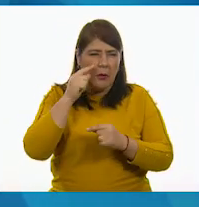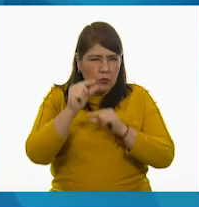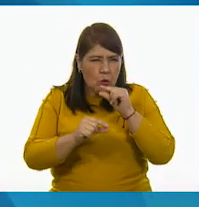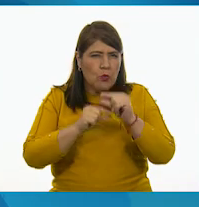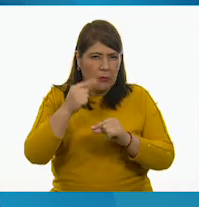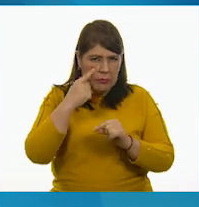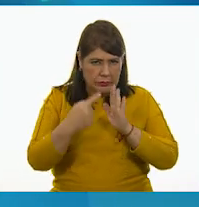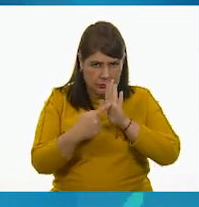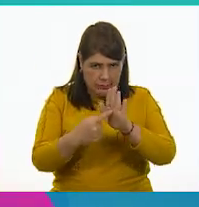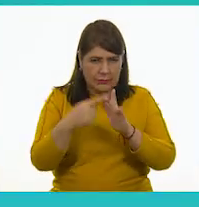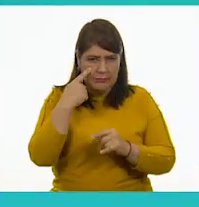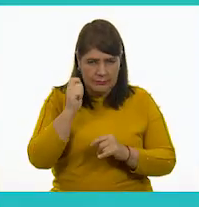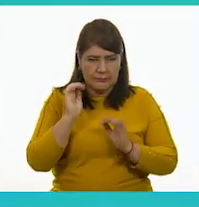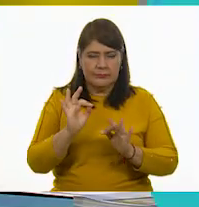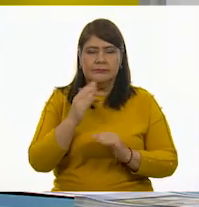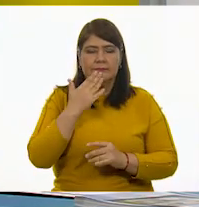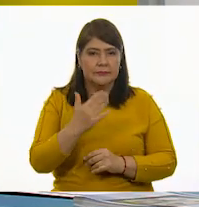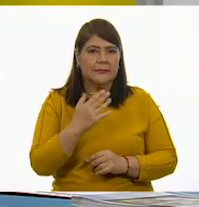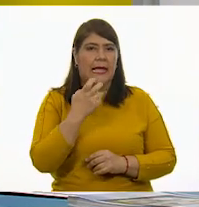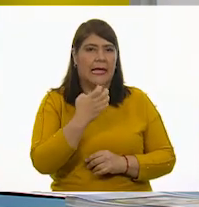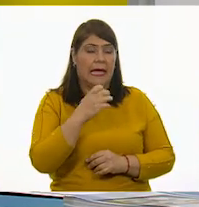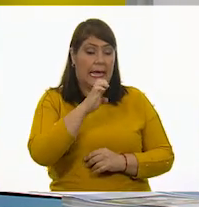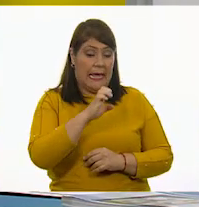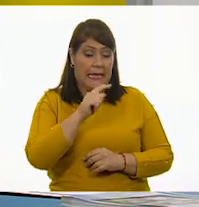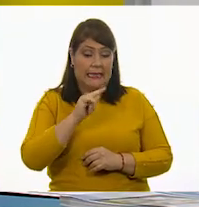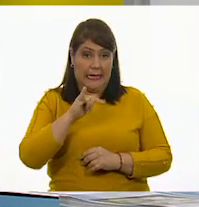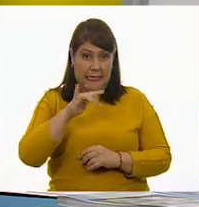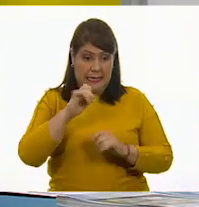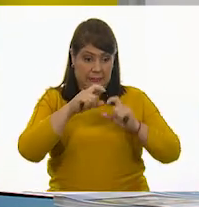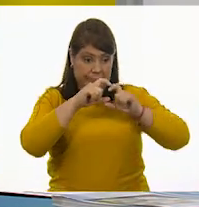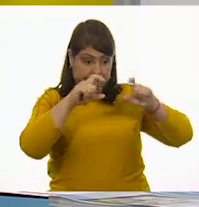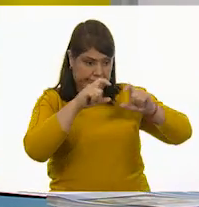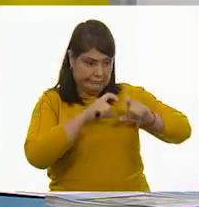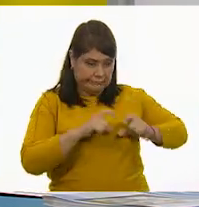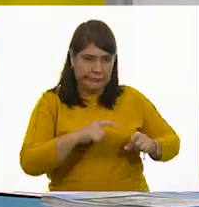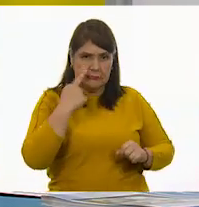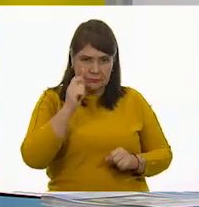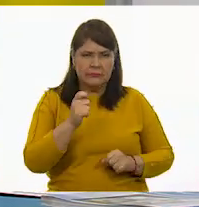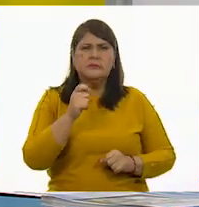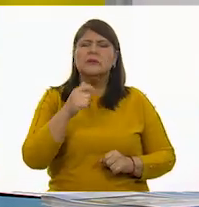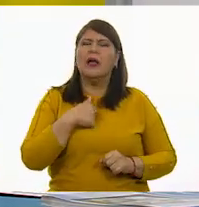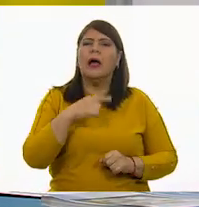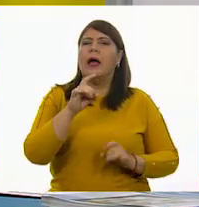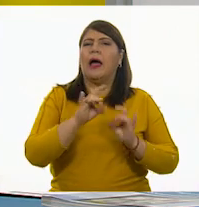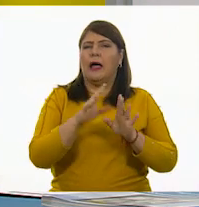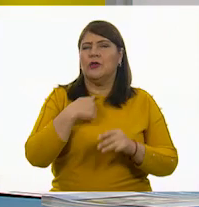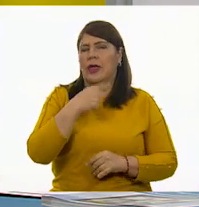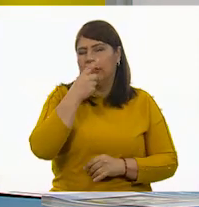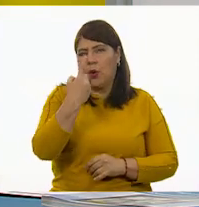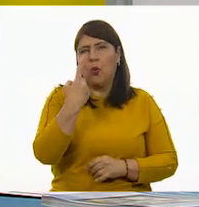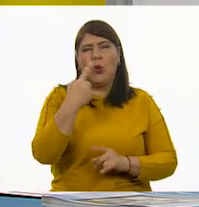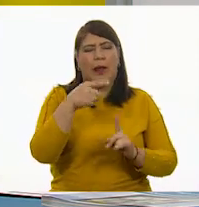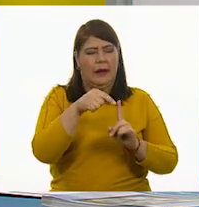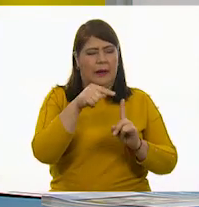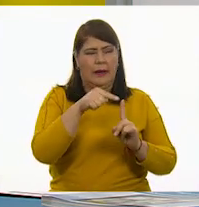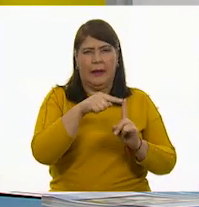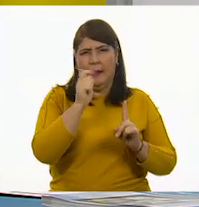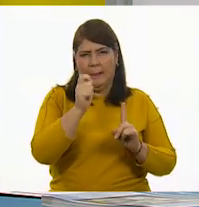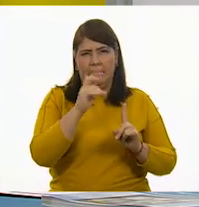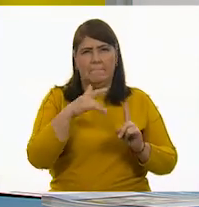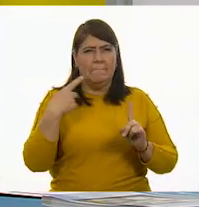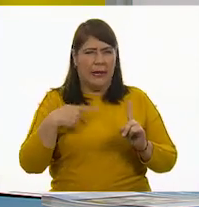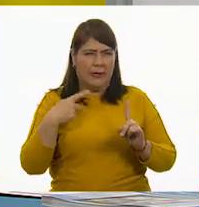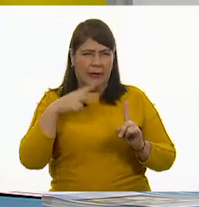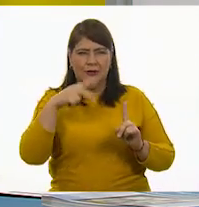Pero antes de entrar con el tema de las etiquetas, ¿qué crees que le pasó precisamente a uno de nuestros personajes consentidos por no